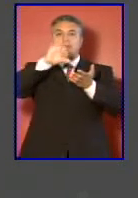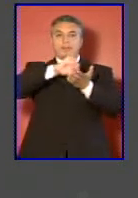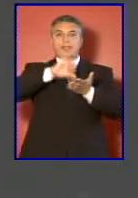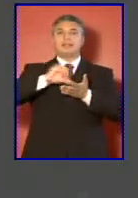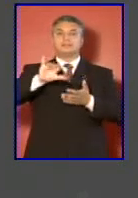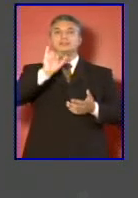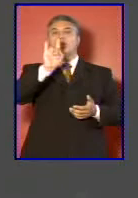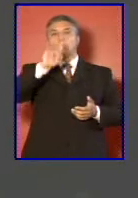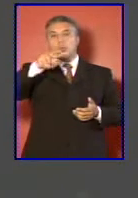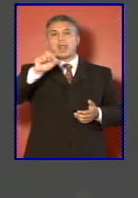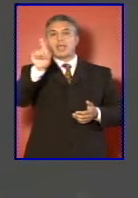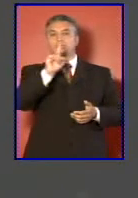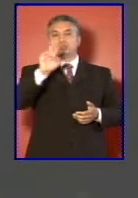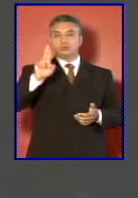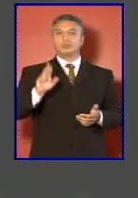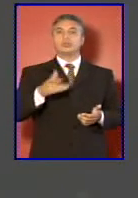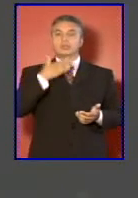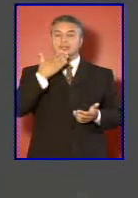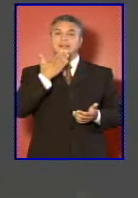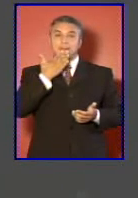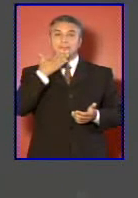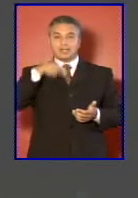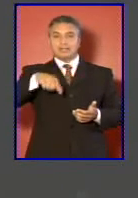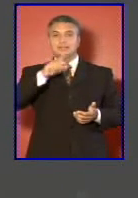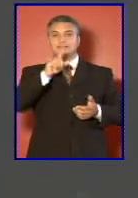UNASUR también en un taller en Santiago.